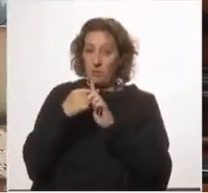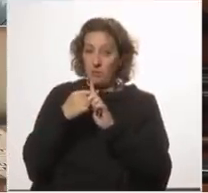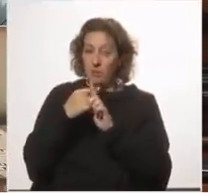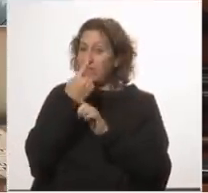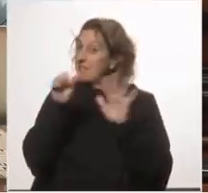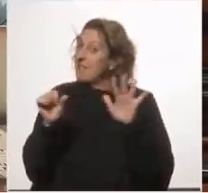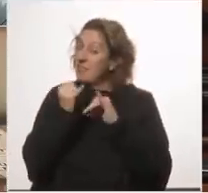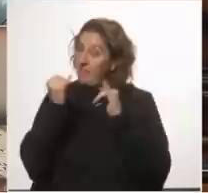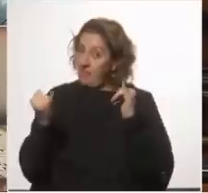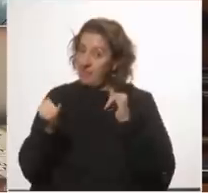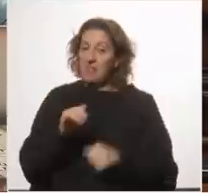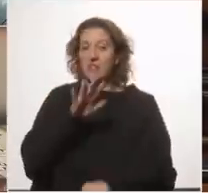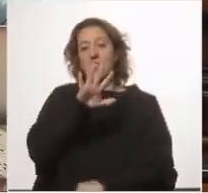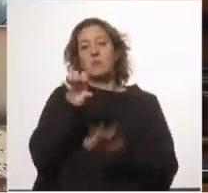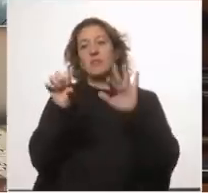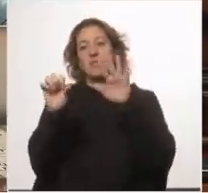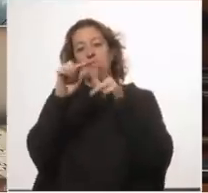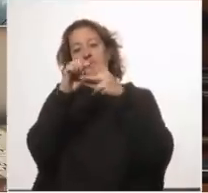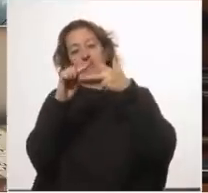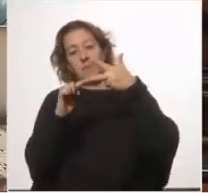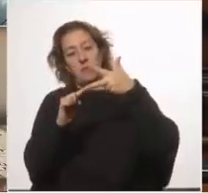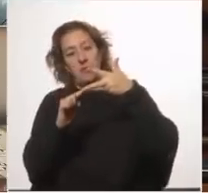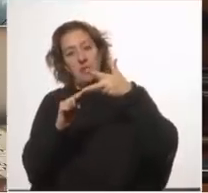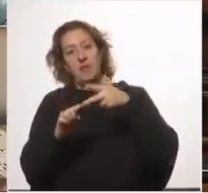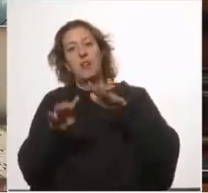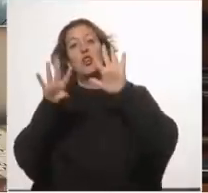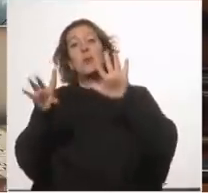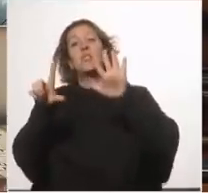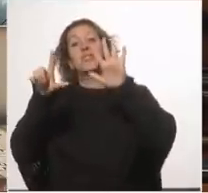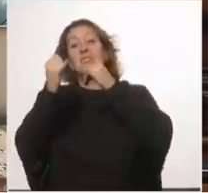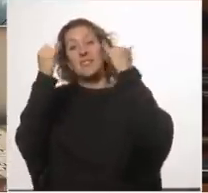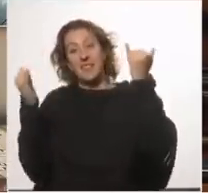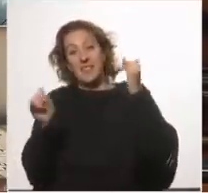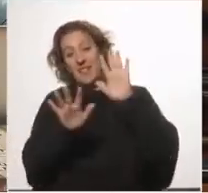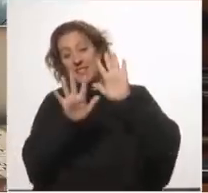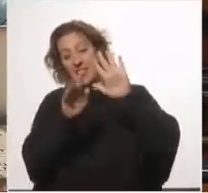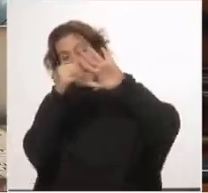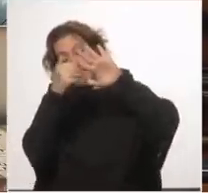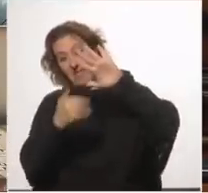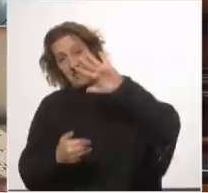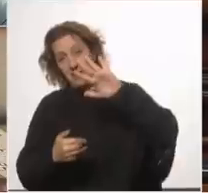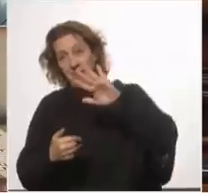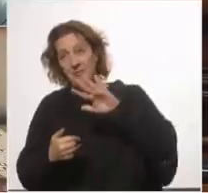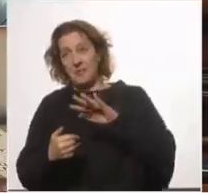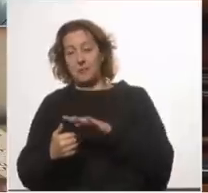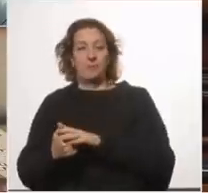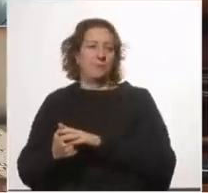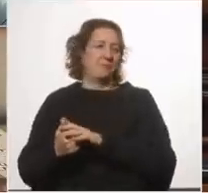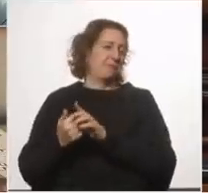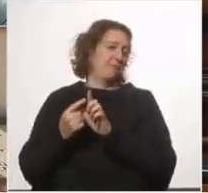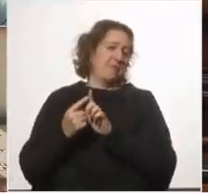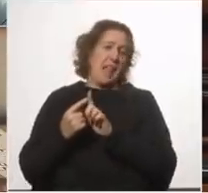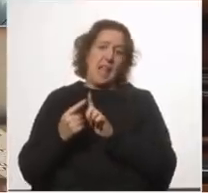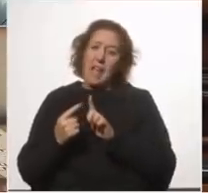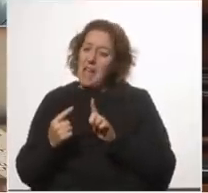56 en los primeros tres y 97 en los primeros diez. Fue la ola más larga de las